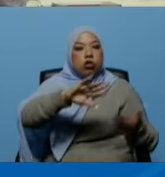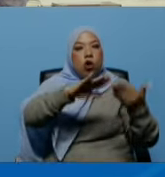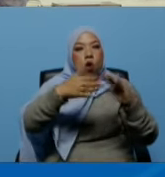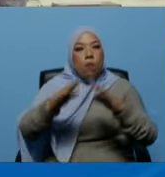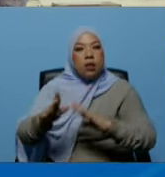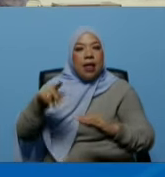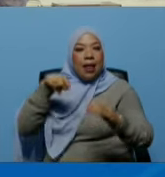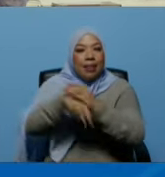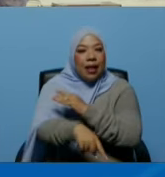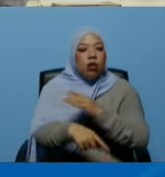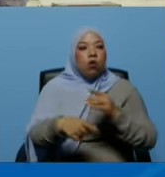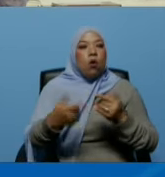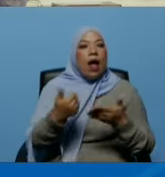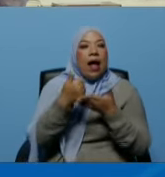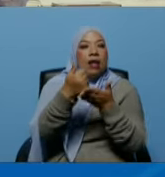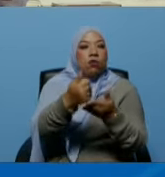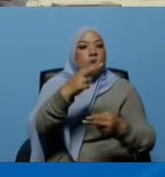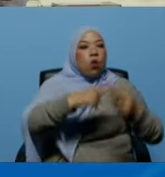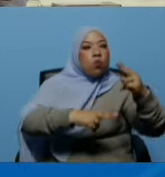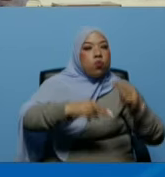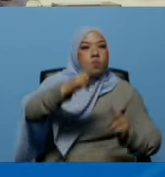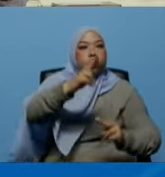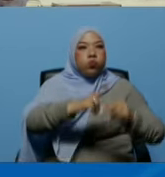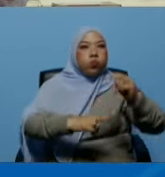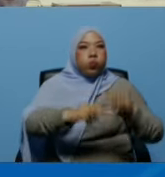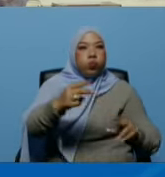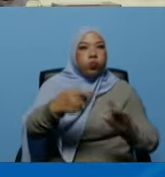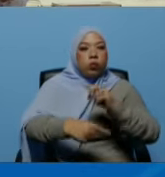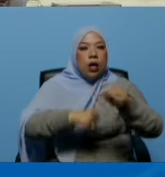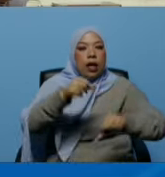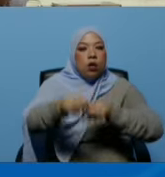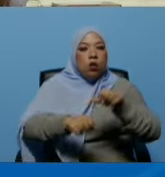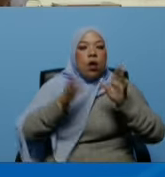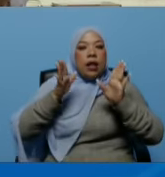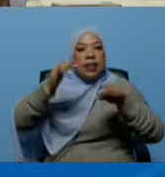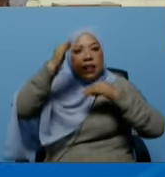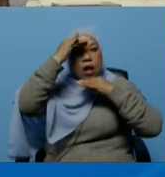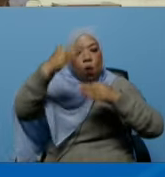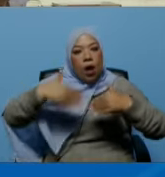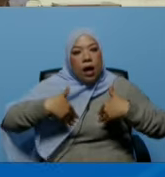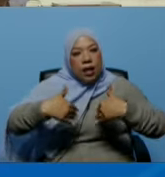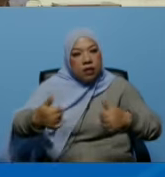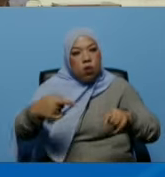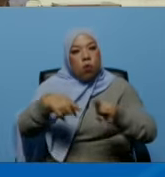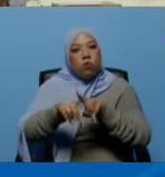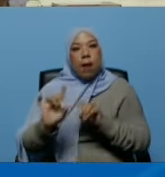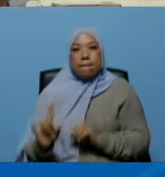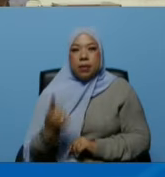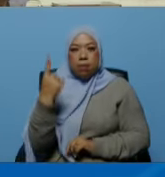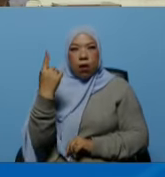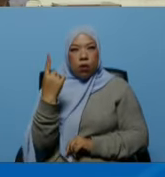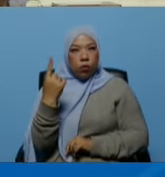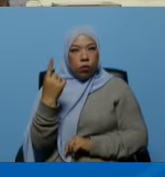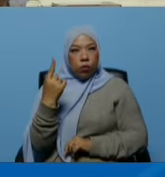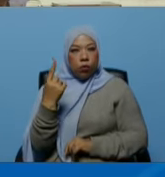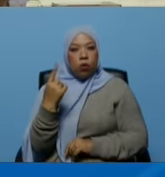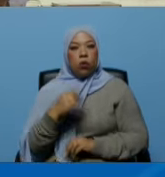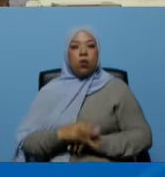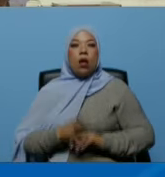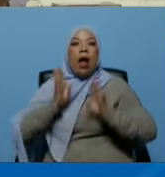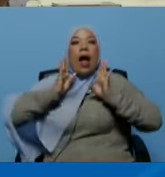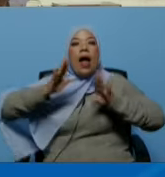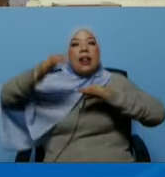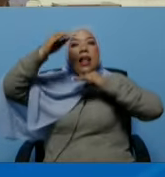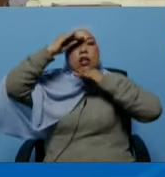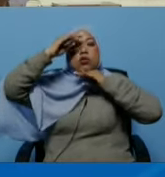completar todo lo que es el ciclo de atención de salud desde la atención primaria hasta la atención